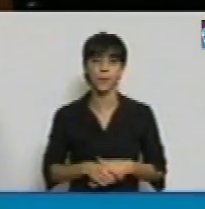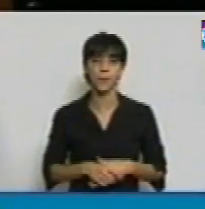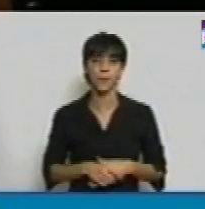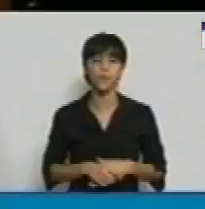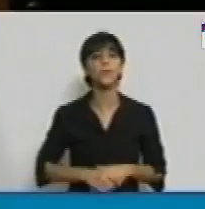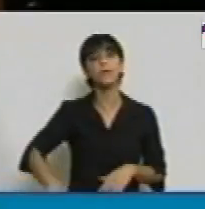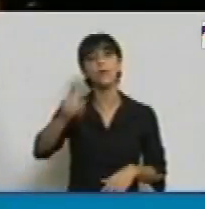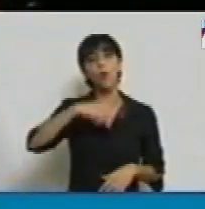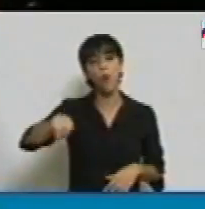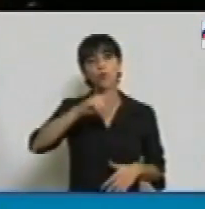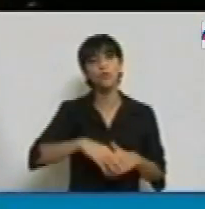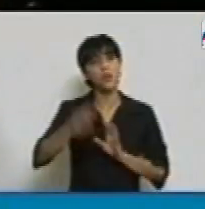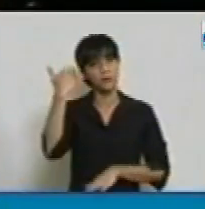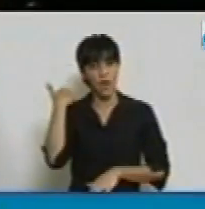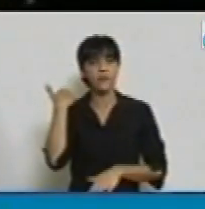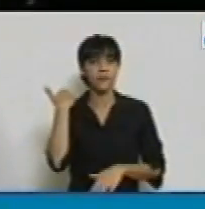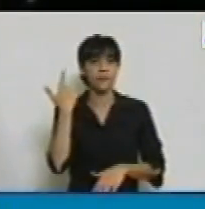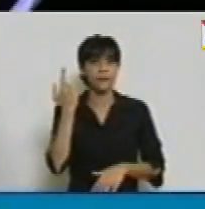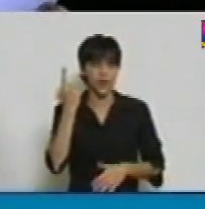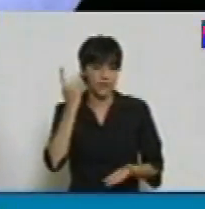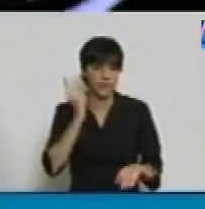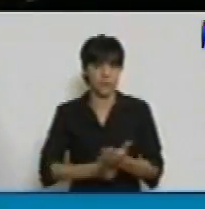Ustedes tomaron una decisión política.